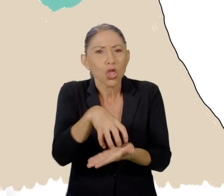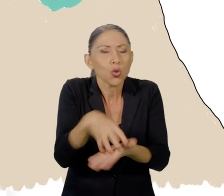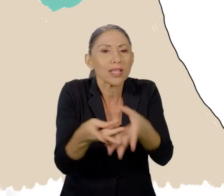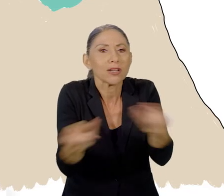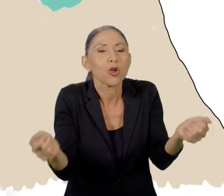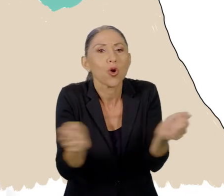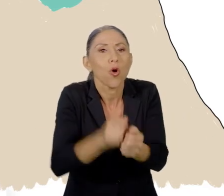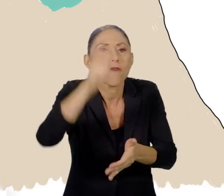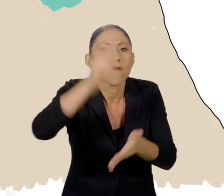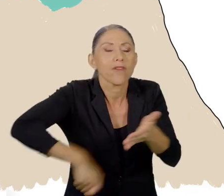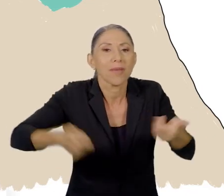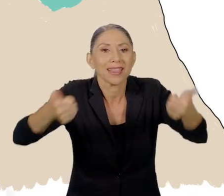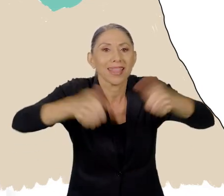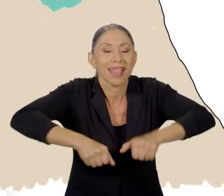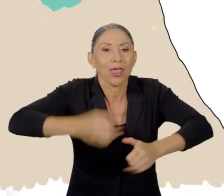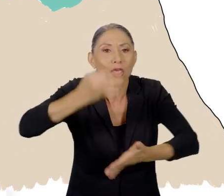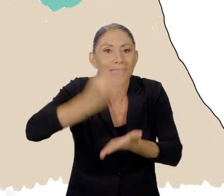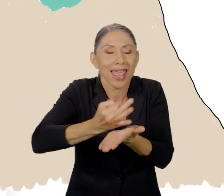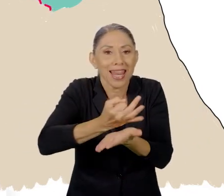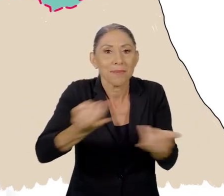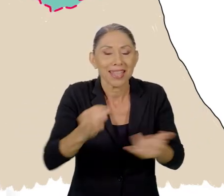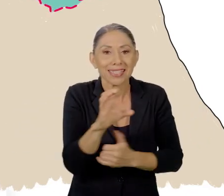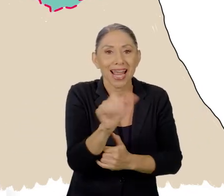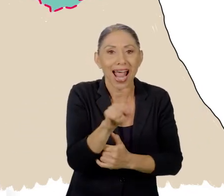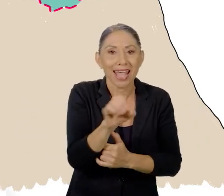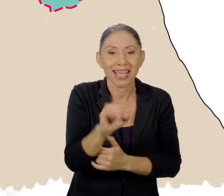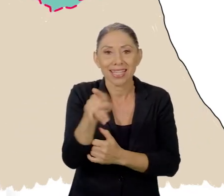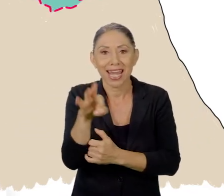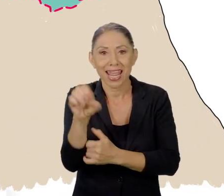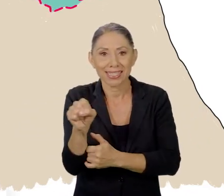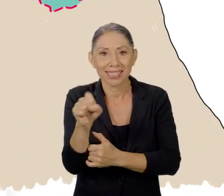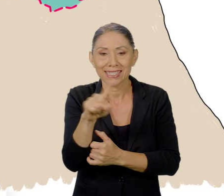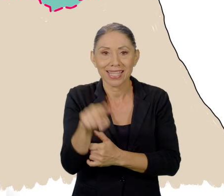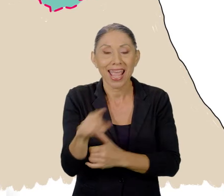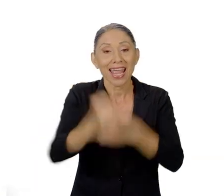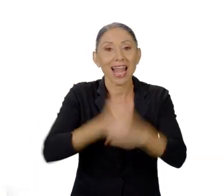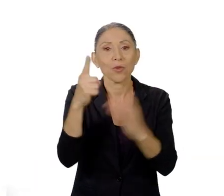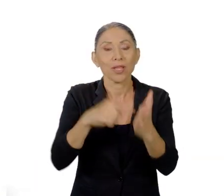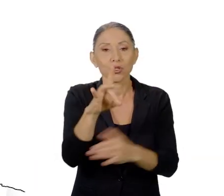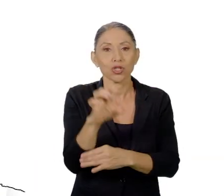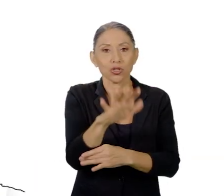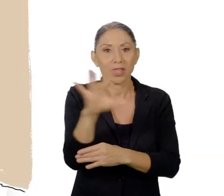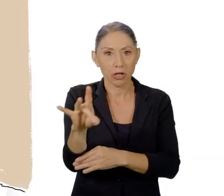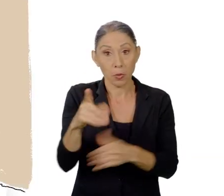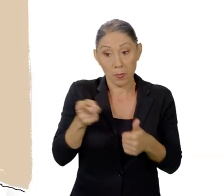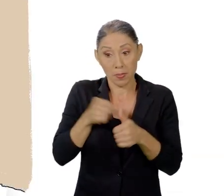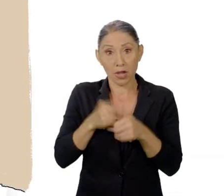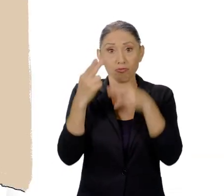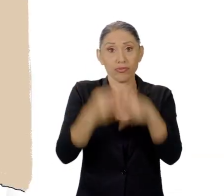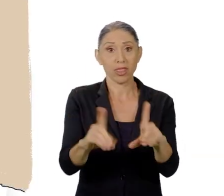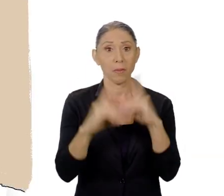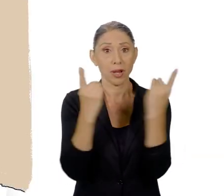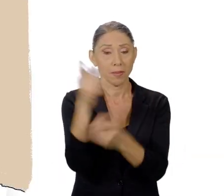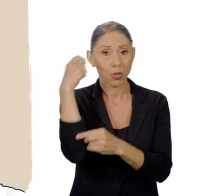resolvieron con la firma del Tratado de Límites Cañas-Jerez en 1858. Inicialmente se fundó la provincia